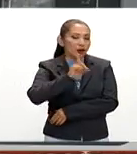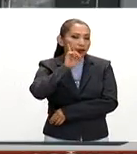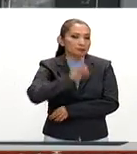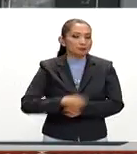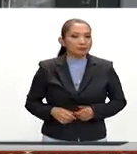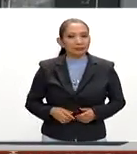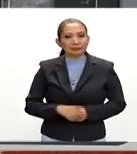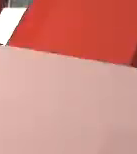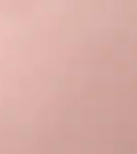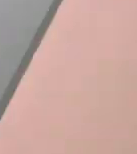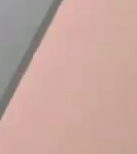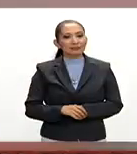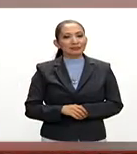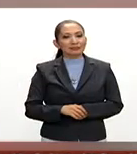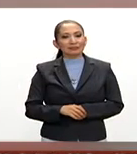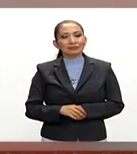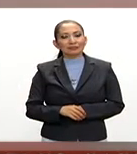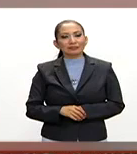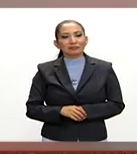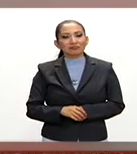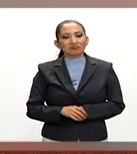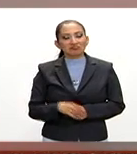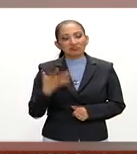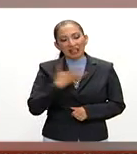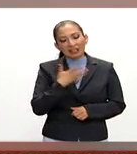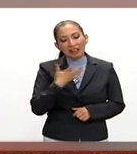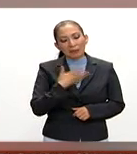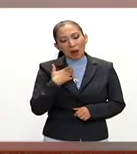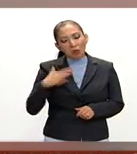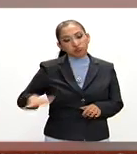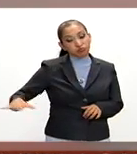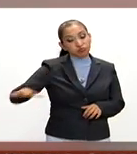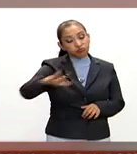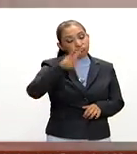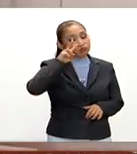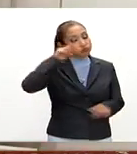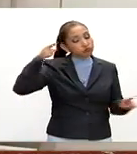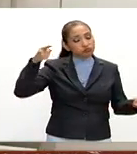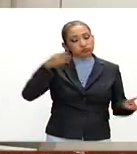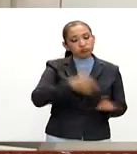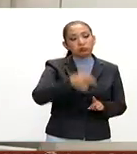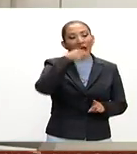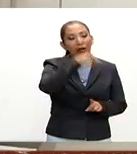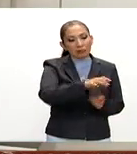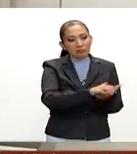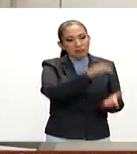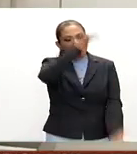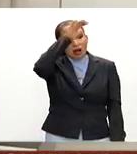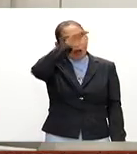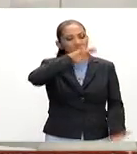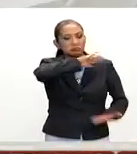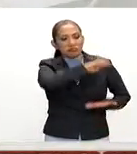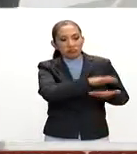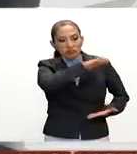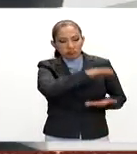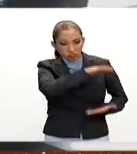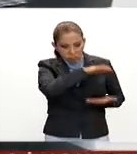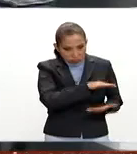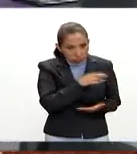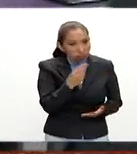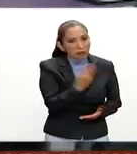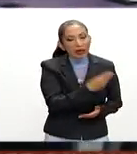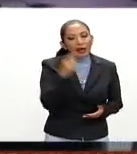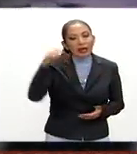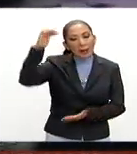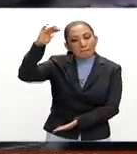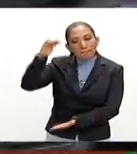femenina tenemos una correlación muy clara entre el incremento de mastografías y